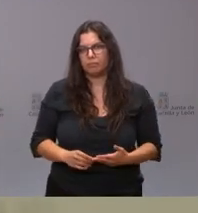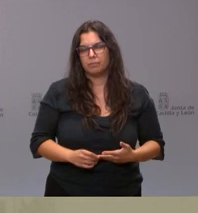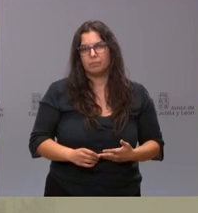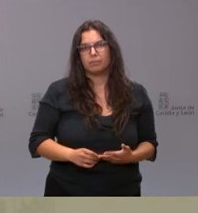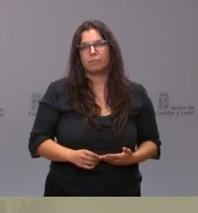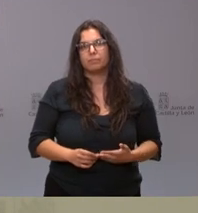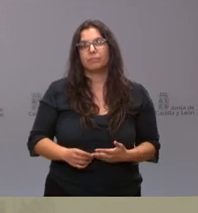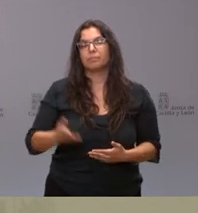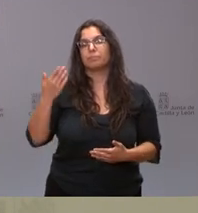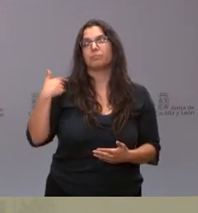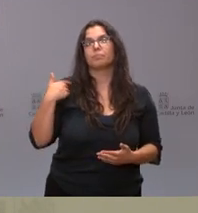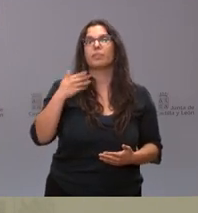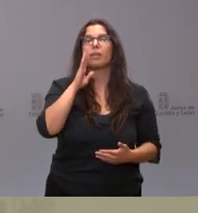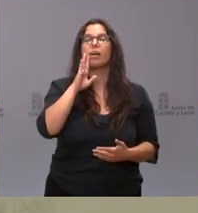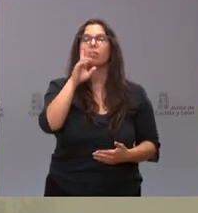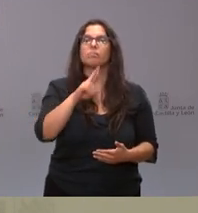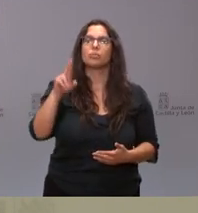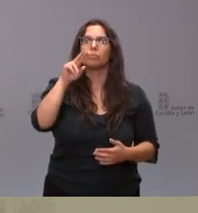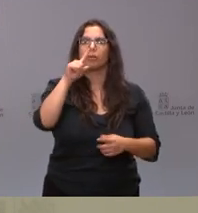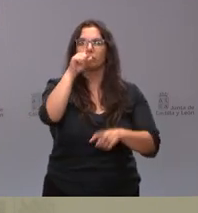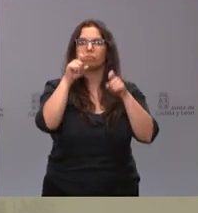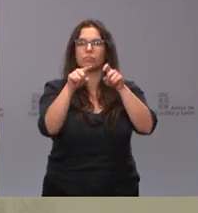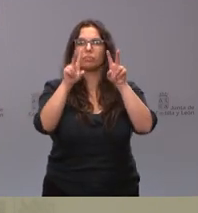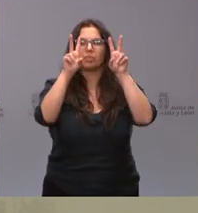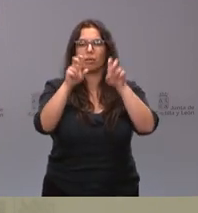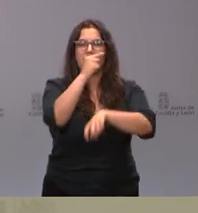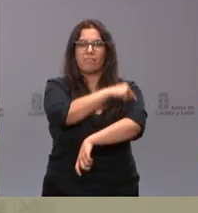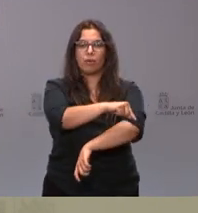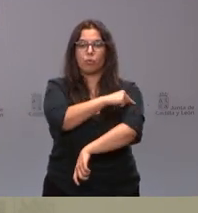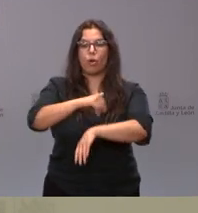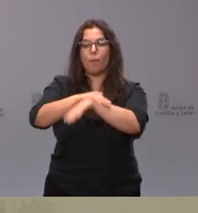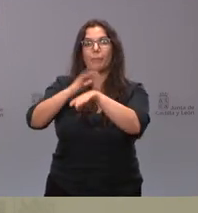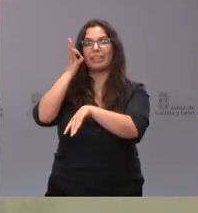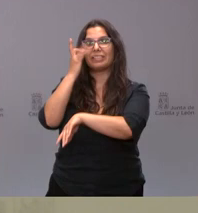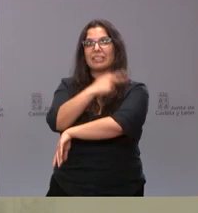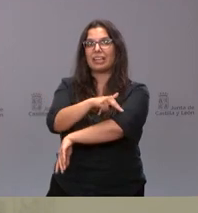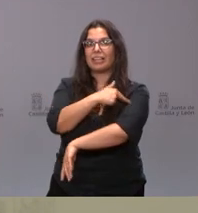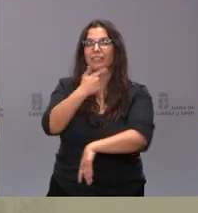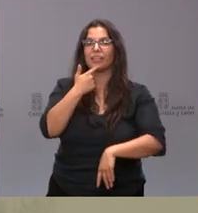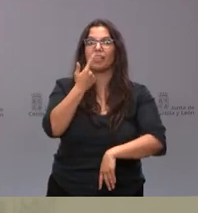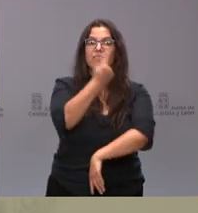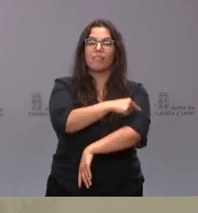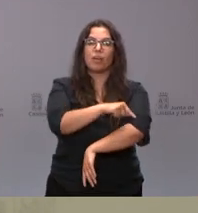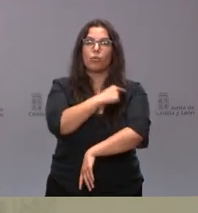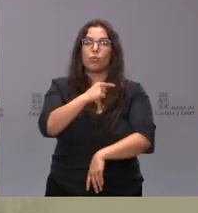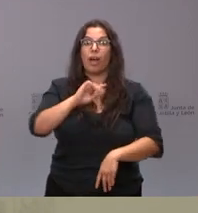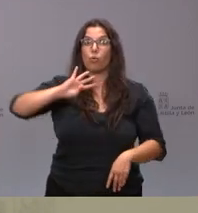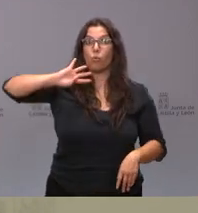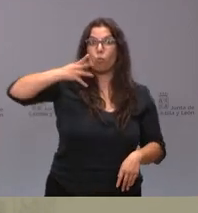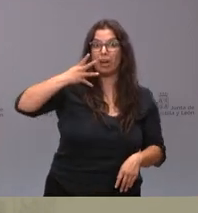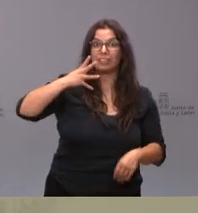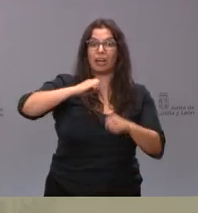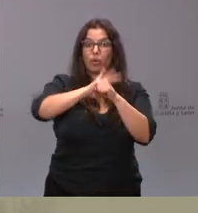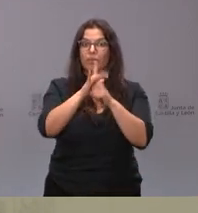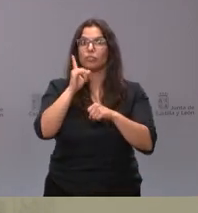Por recuperar la pregunta que hacía anteriormente mi compañero sobre la vacuna, la ministra lo que ha anunciado es que va a ser para toda la población en esa cuarta dosis, no solo para los grupos